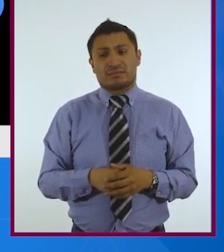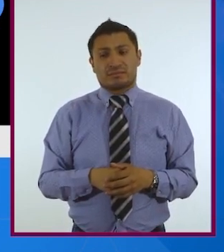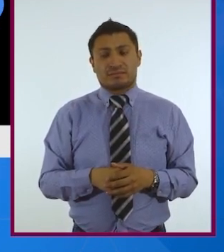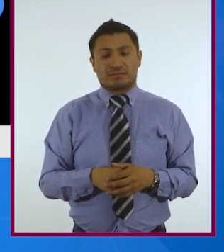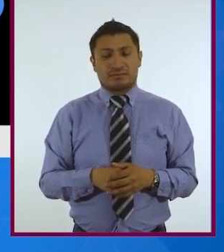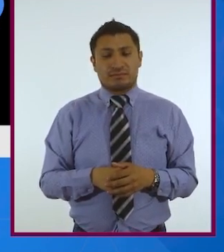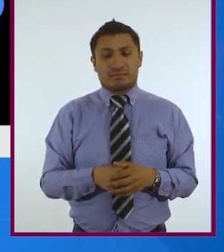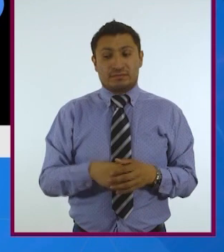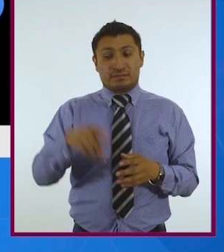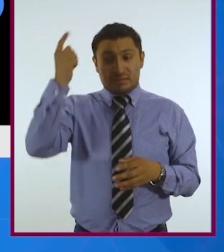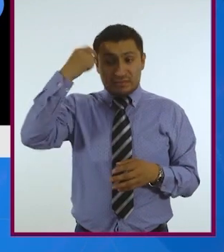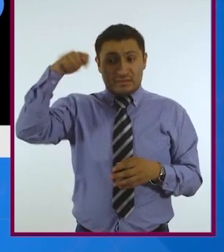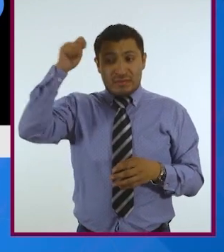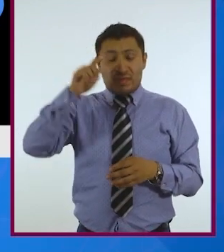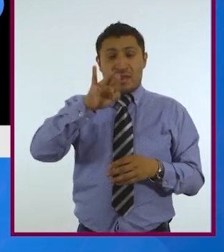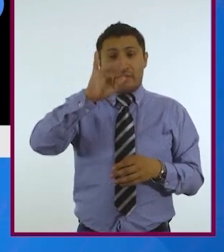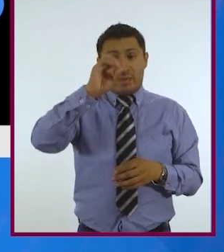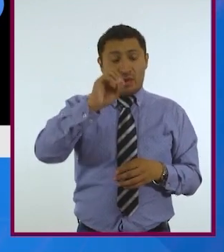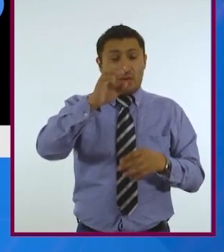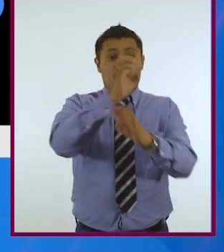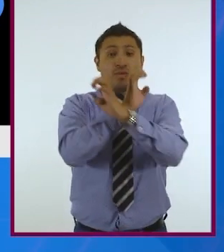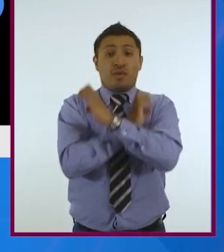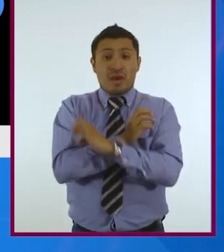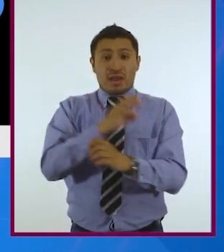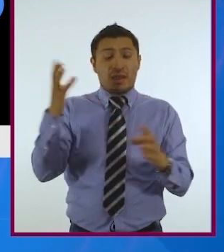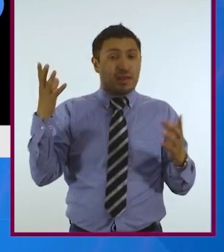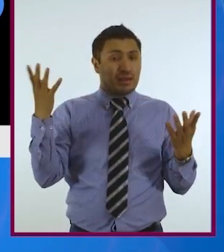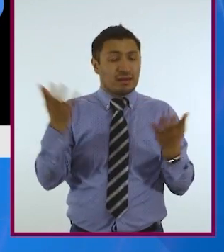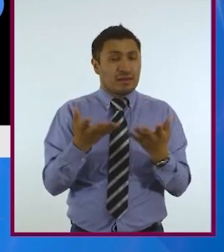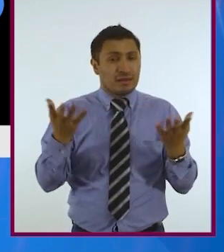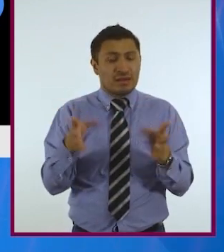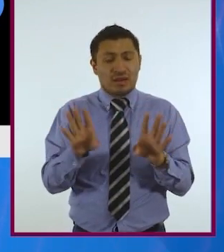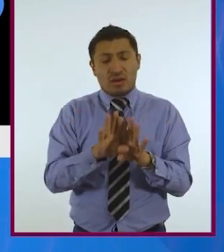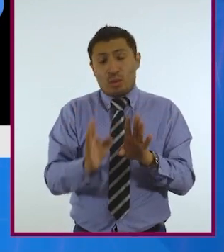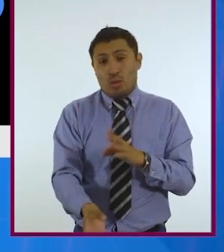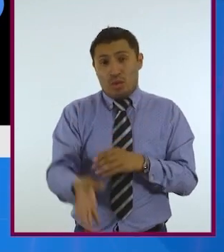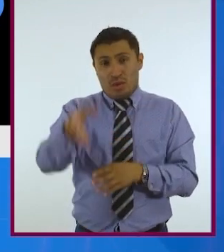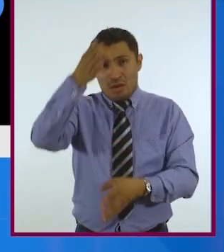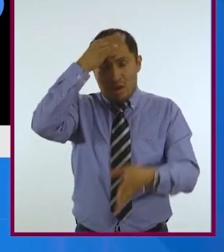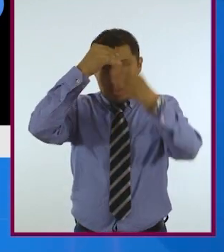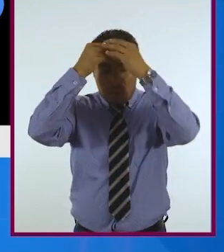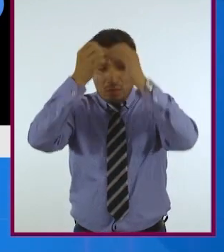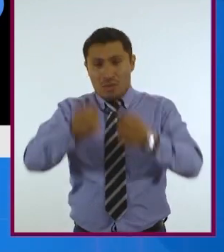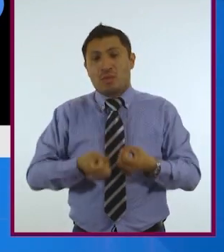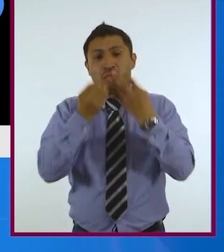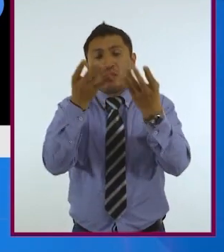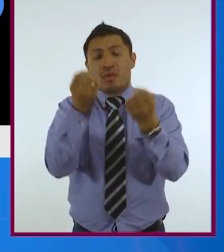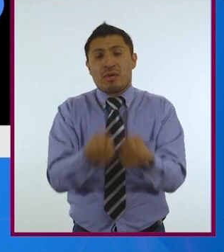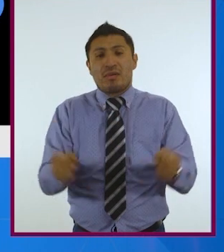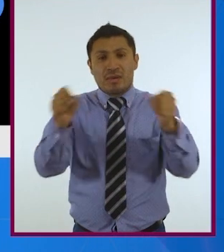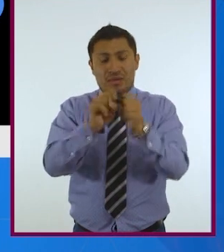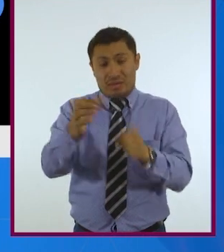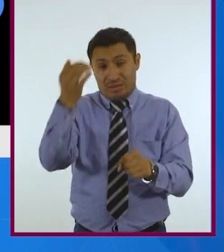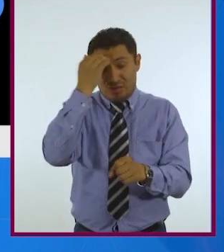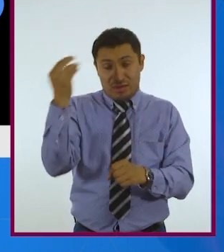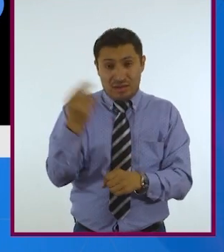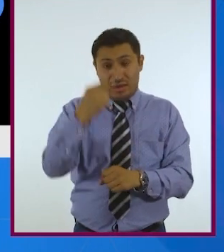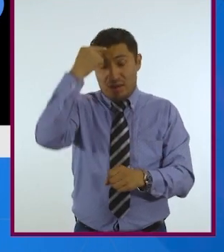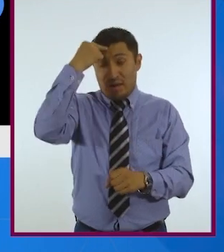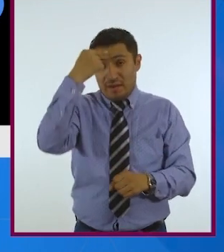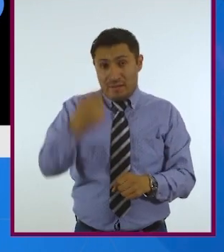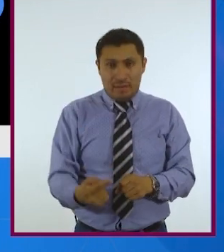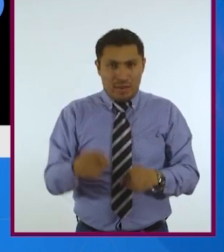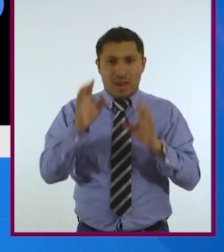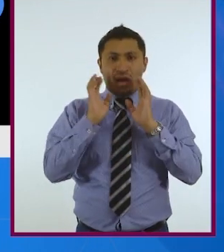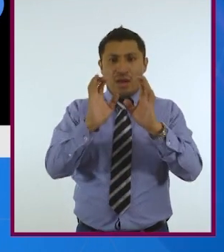la teoría de la bioética logremos impregnar nuestra sociedad del conocimiento necesario para poder